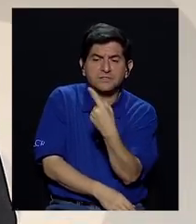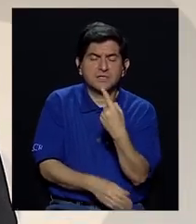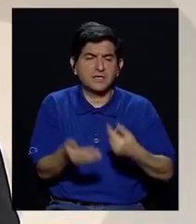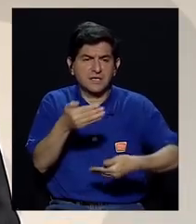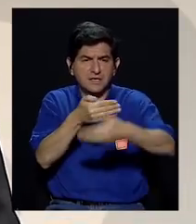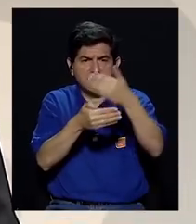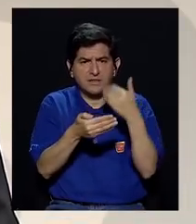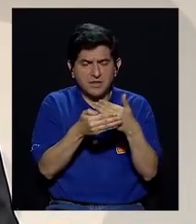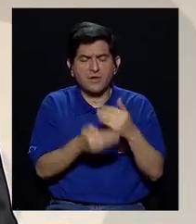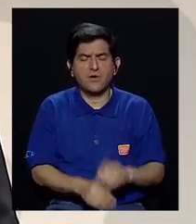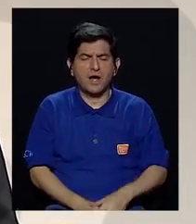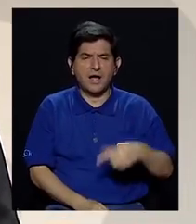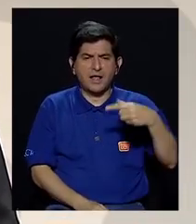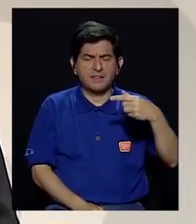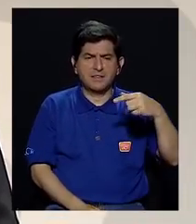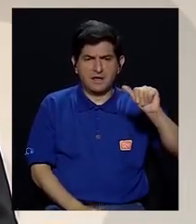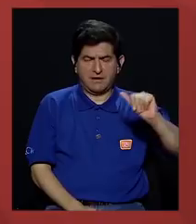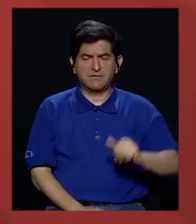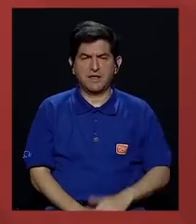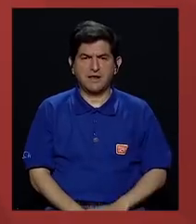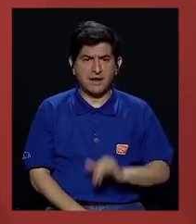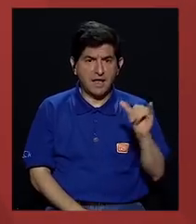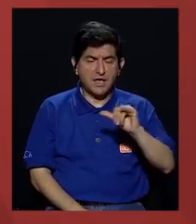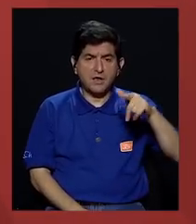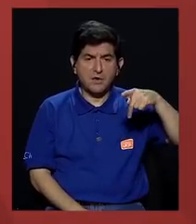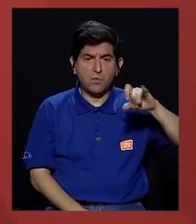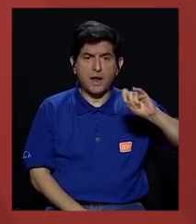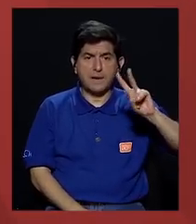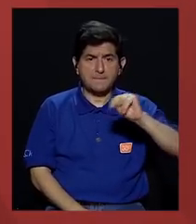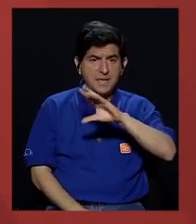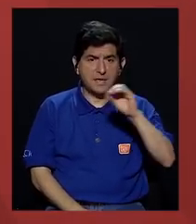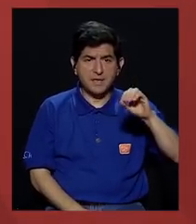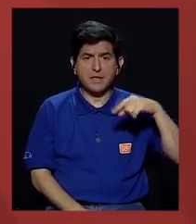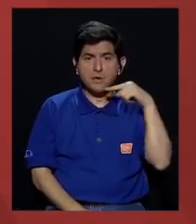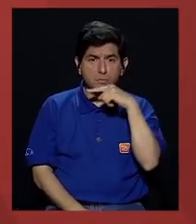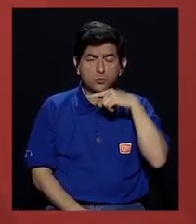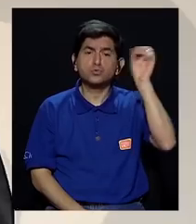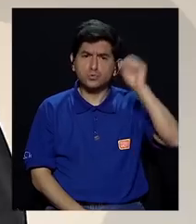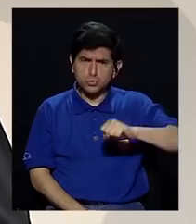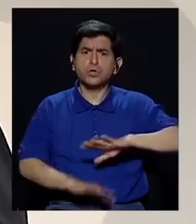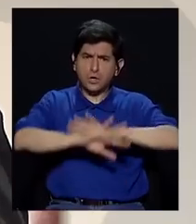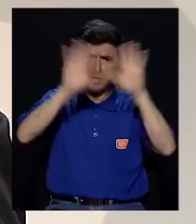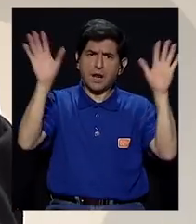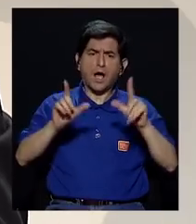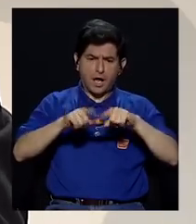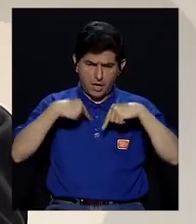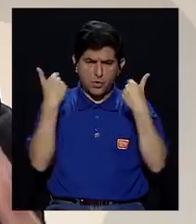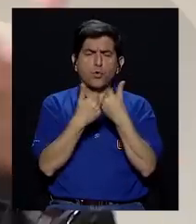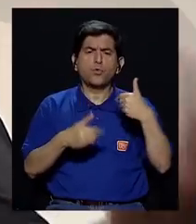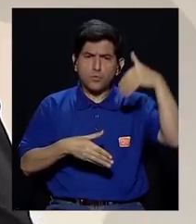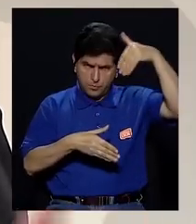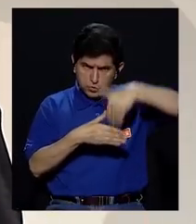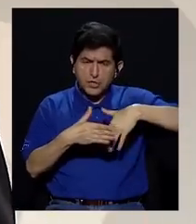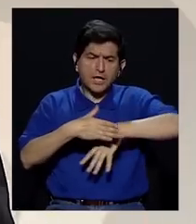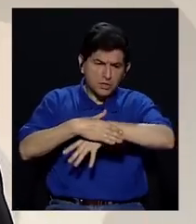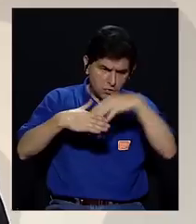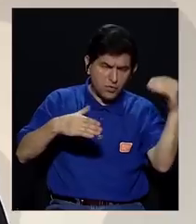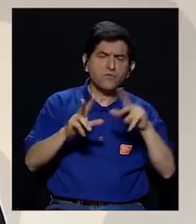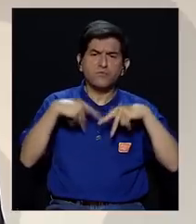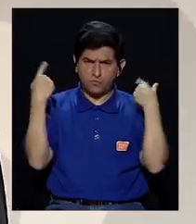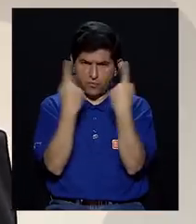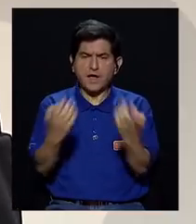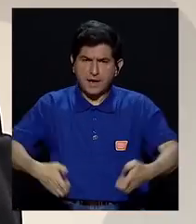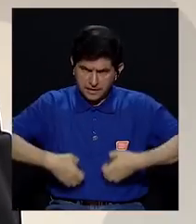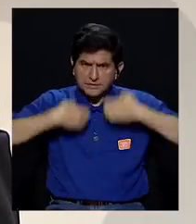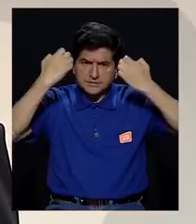está señalando ahorita. ¿Metería el PIN y el PUSC en ese mismo bloque? Por supuesto, hay sectores muy fuertes dentro y fuera de los partidos